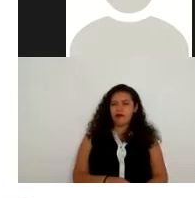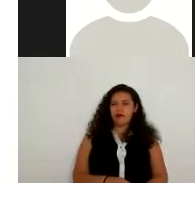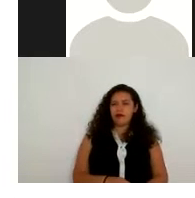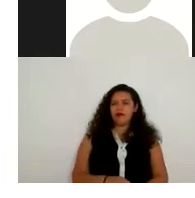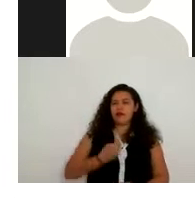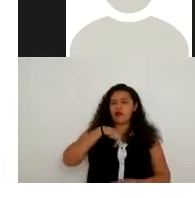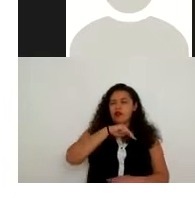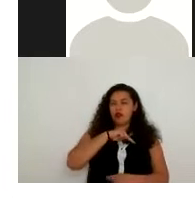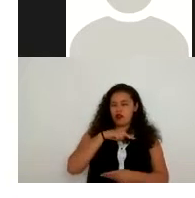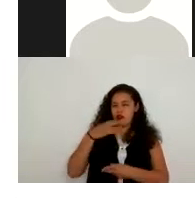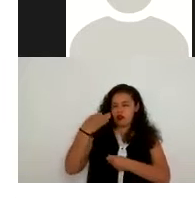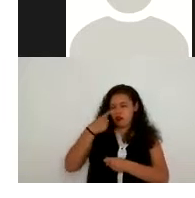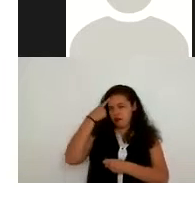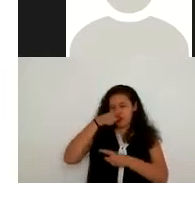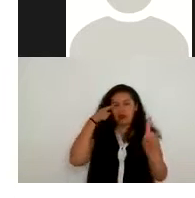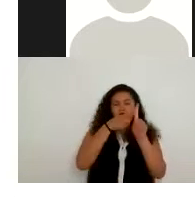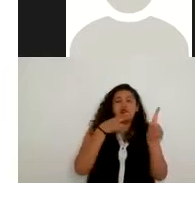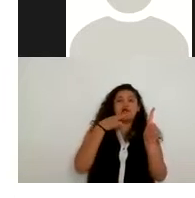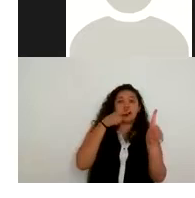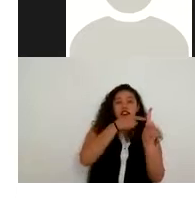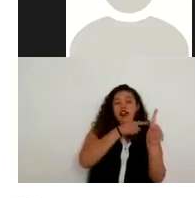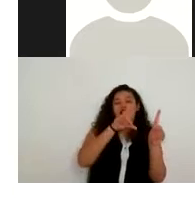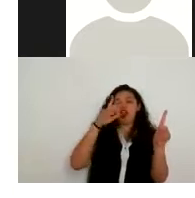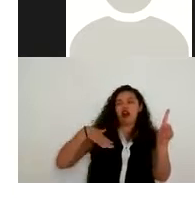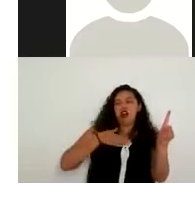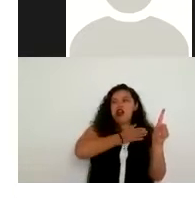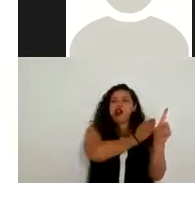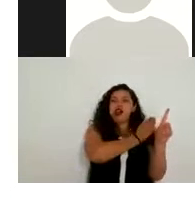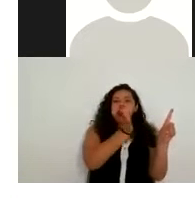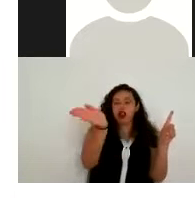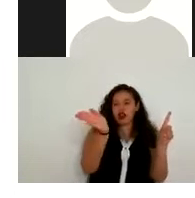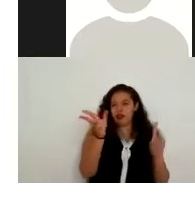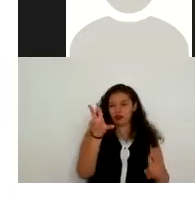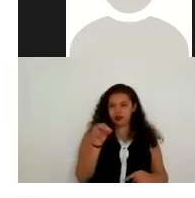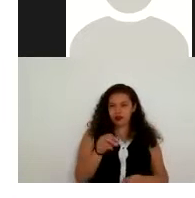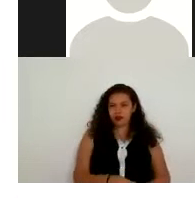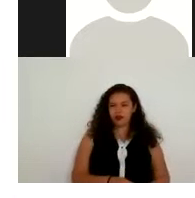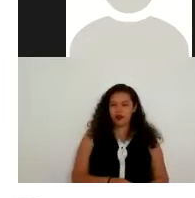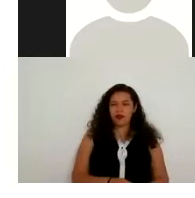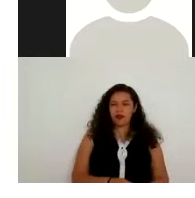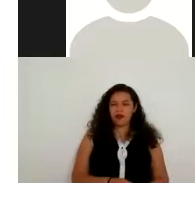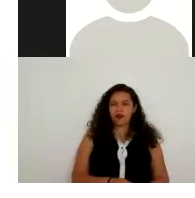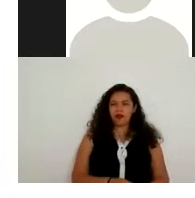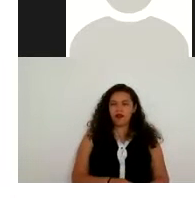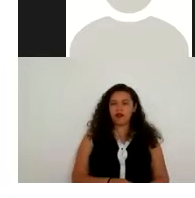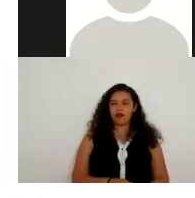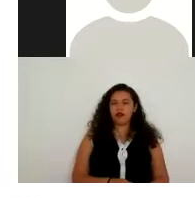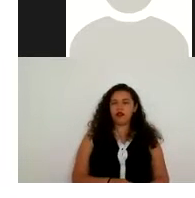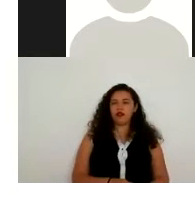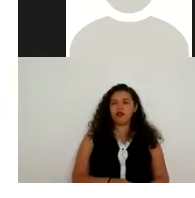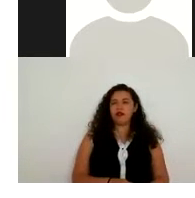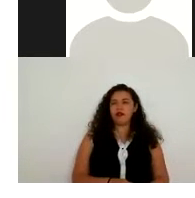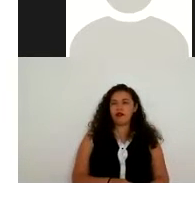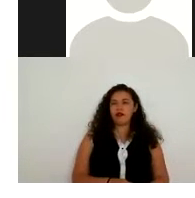una finalidad y en realidad lo utilicemos para otra no pensemos que si nosotros recabamos la información para proveer un